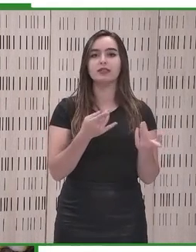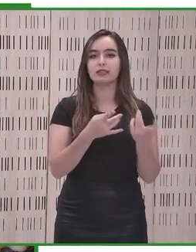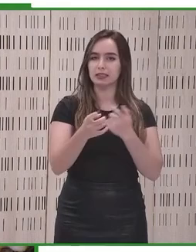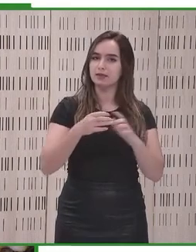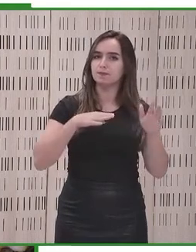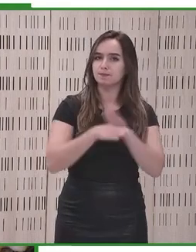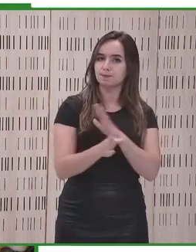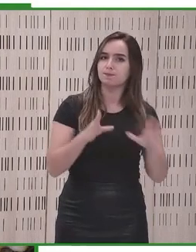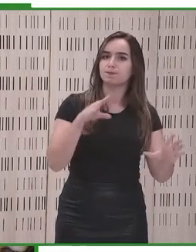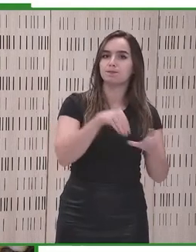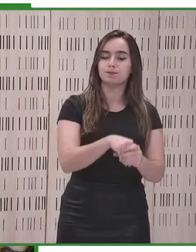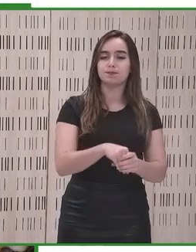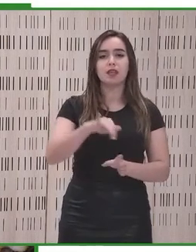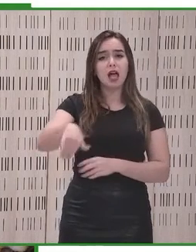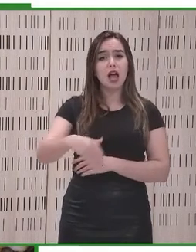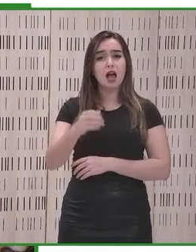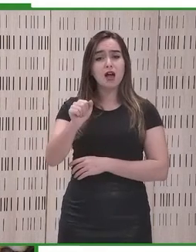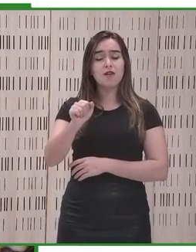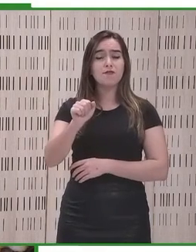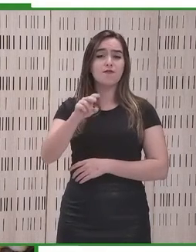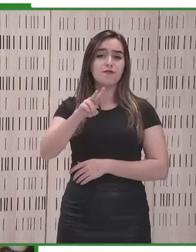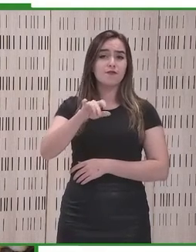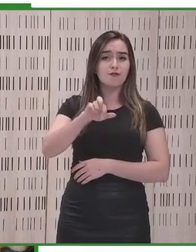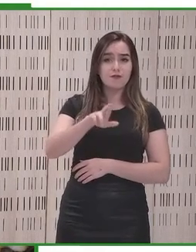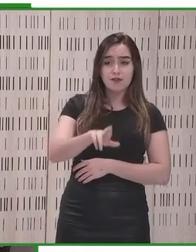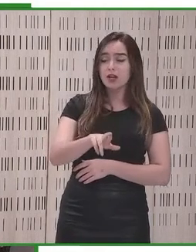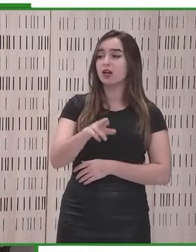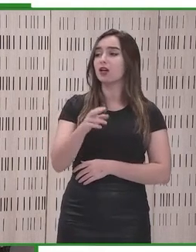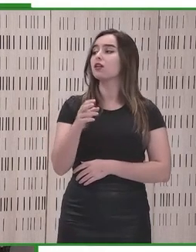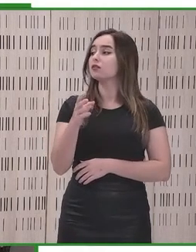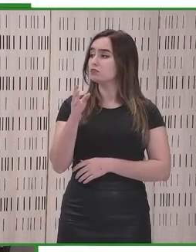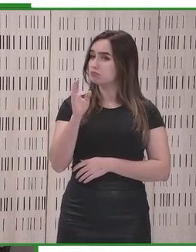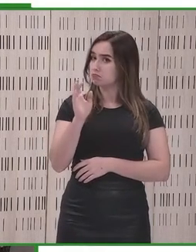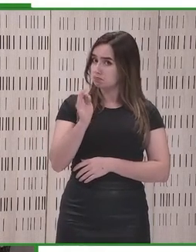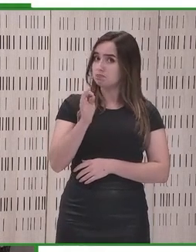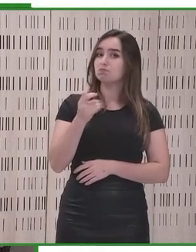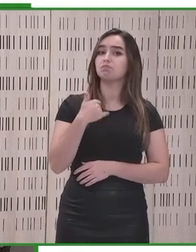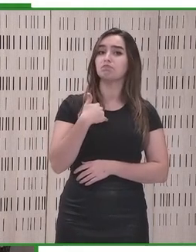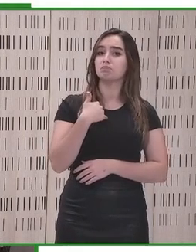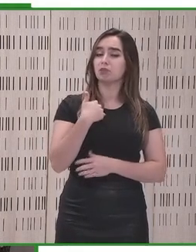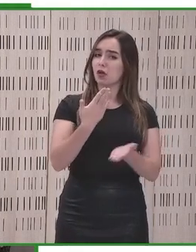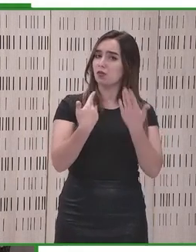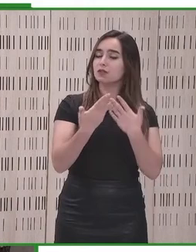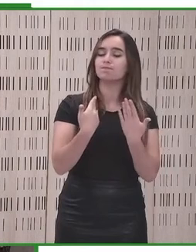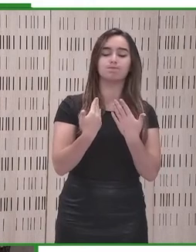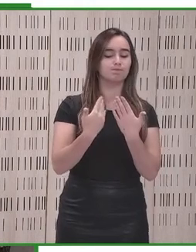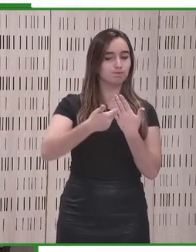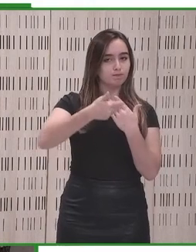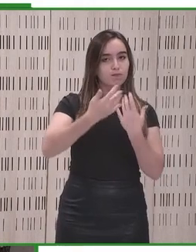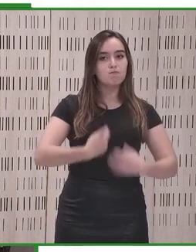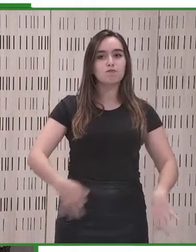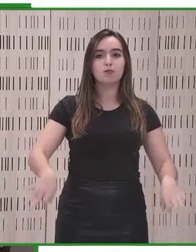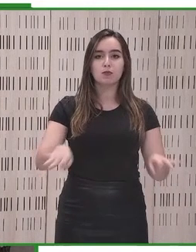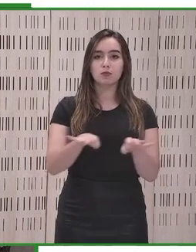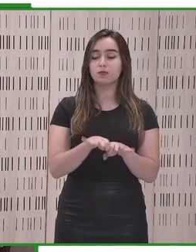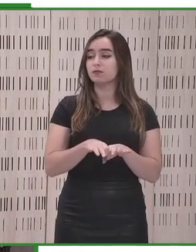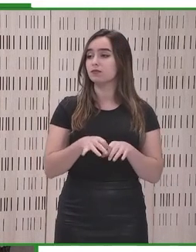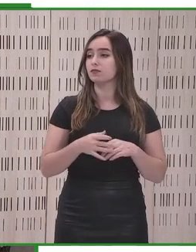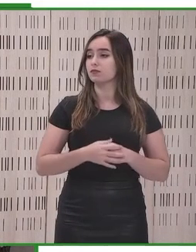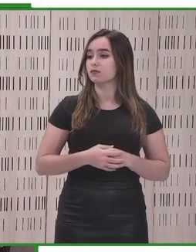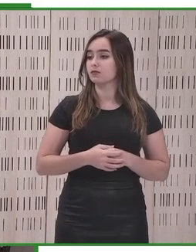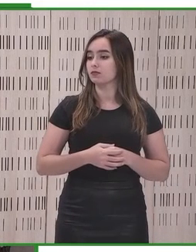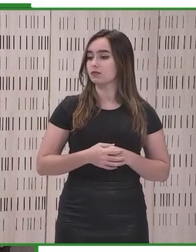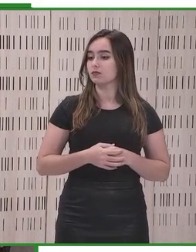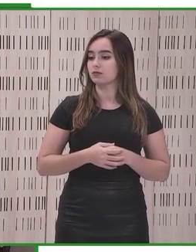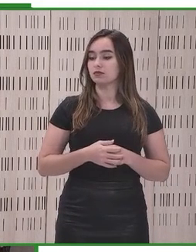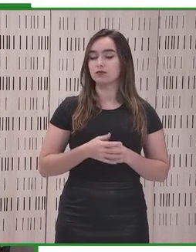Javier. Sí, bueno, pues la verdad es que ha sido una conversación realmente fundamental y, bueno, ya esto establece un poco